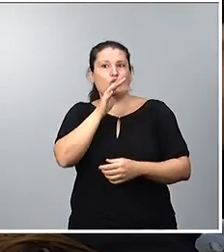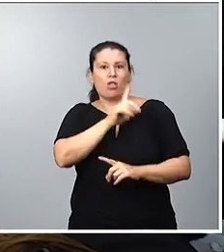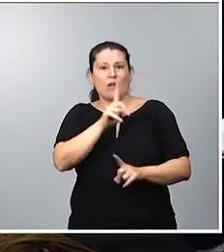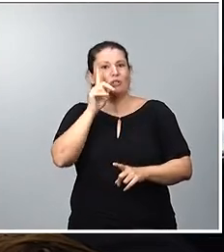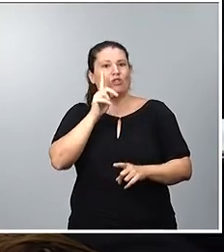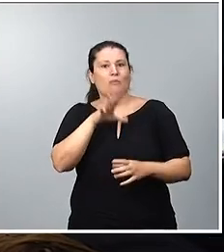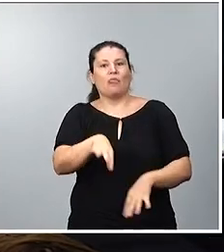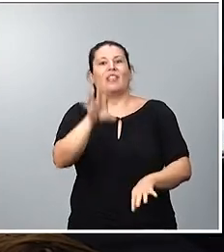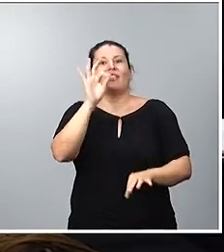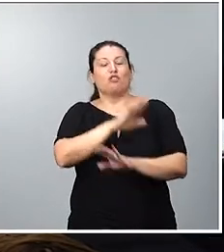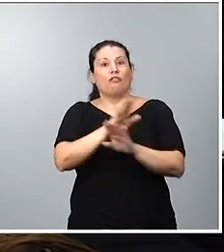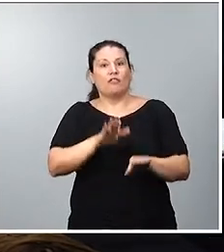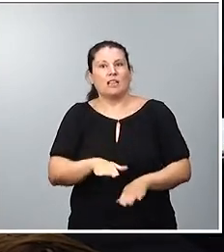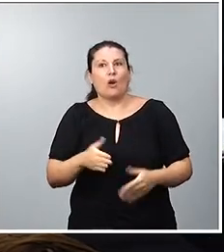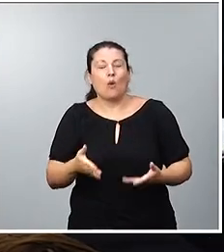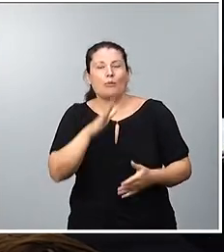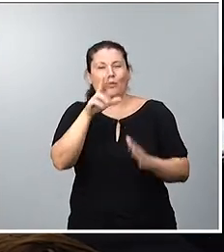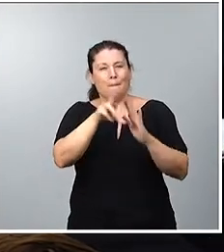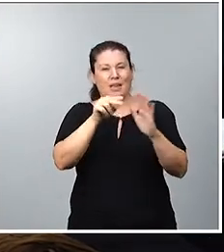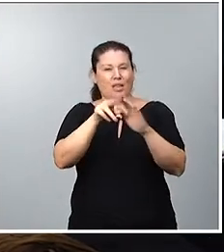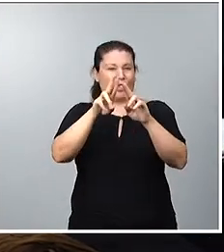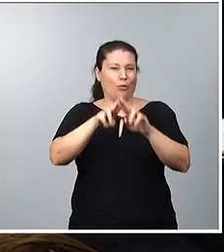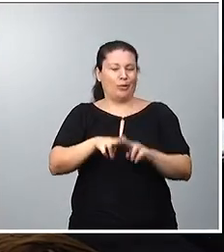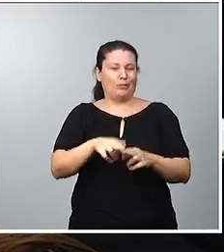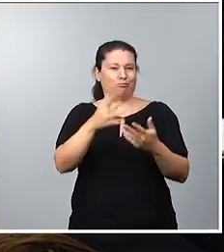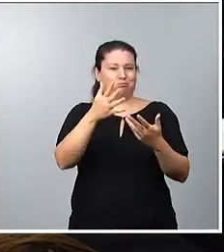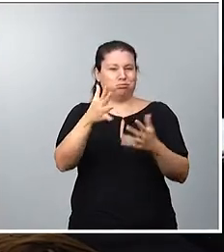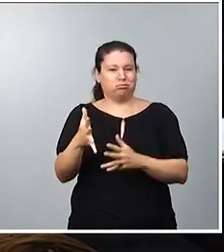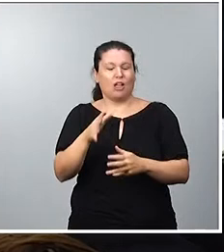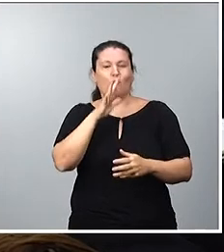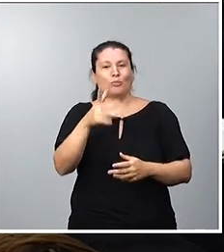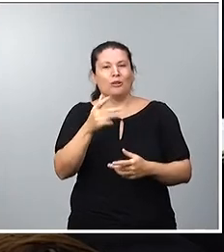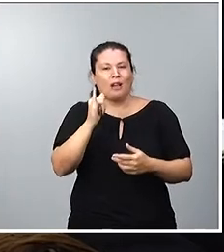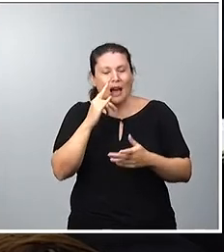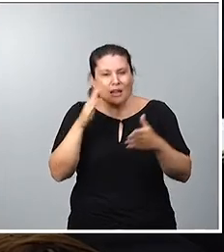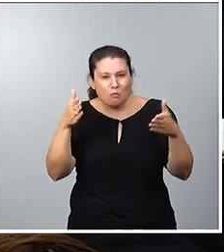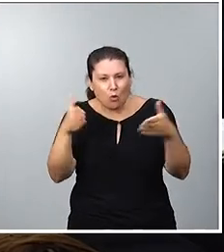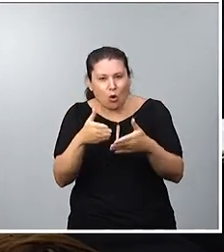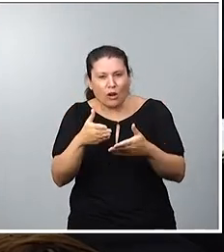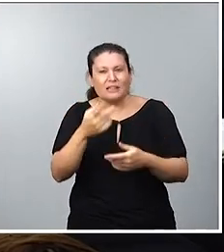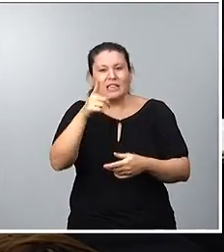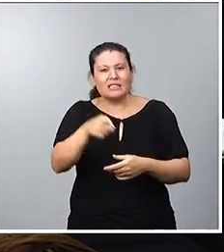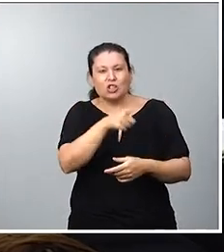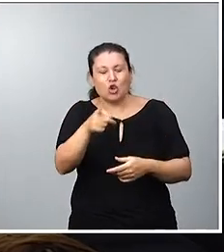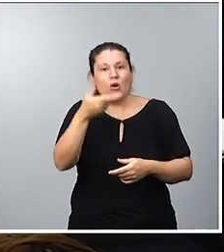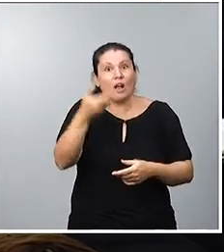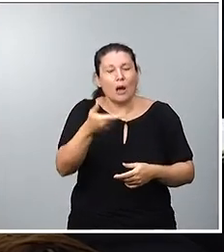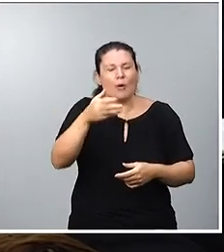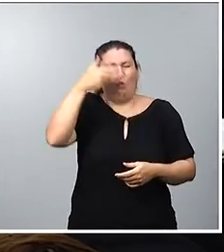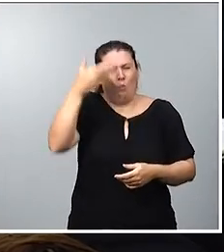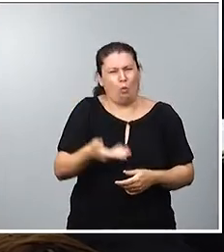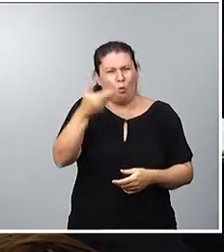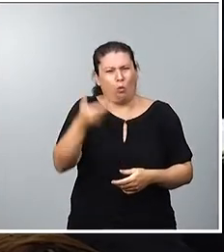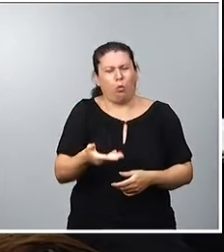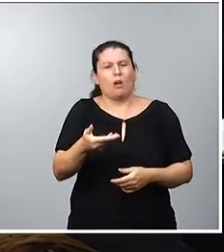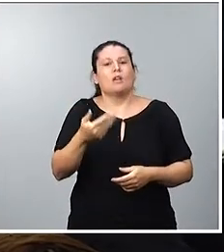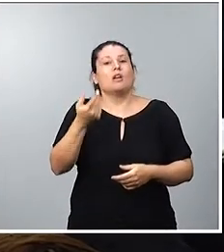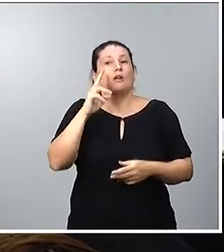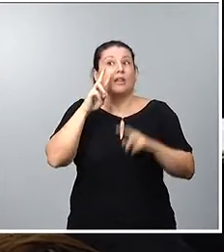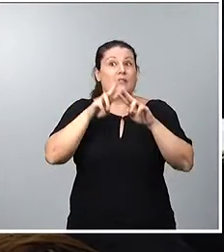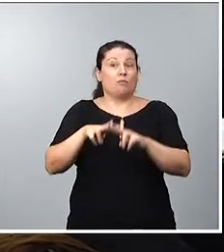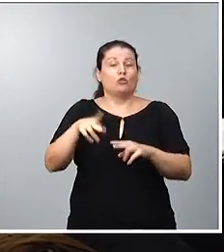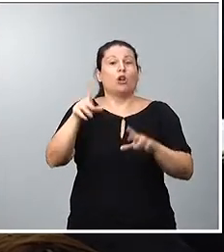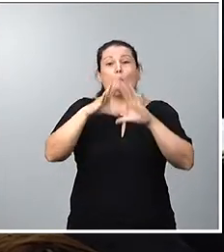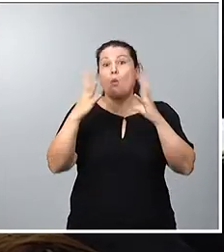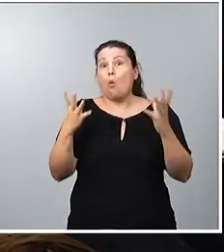se ven bien los vídeos, porque no acaba de concretar si es grave o no, o muy grave una falta que todo el mundo,